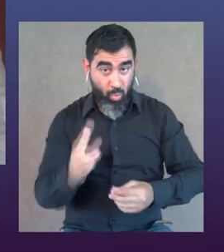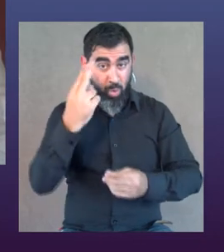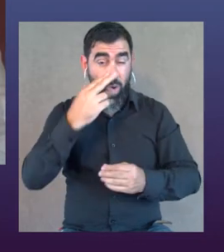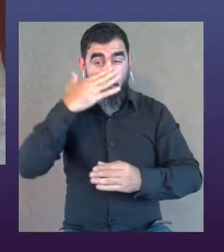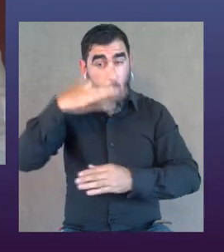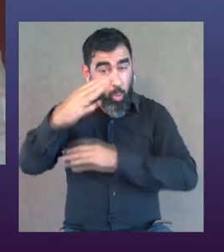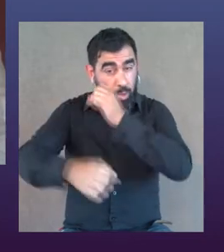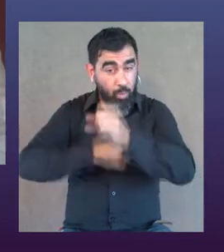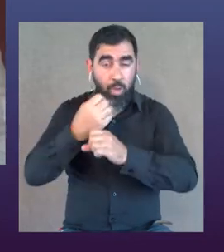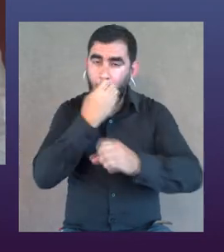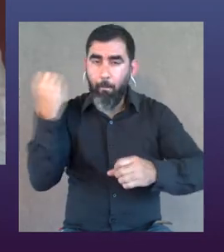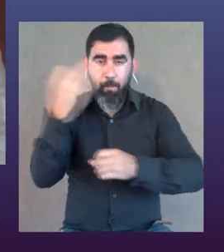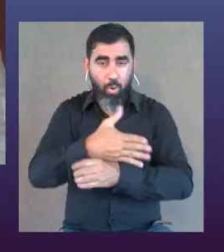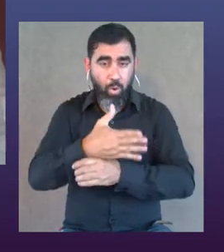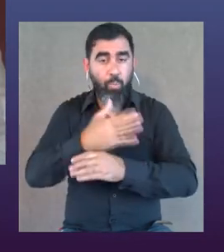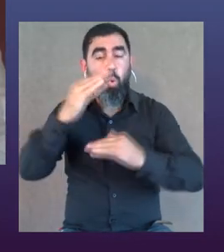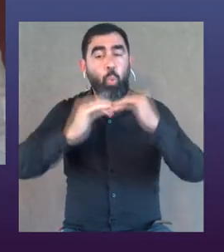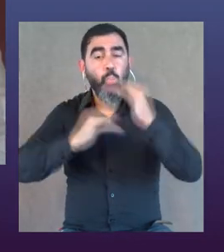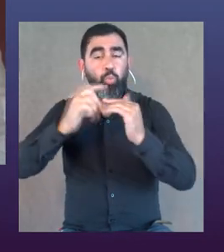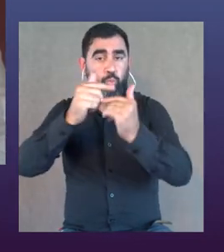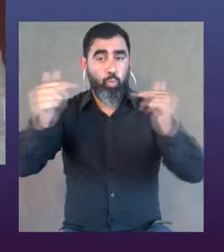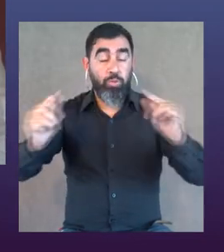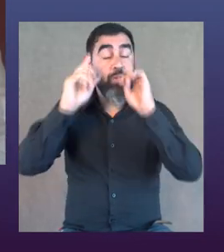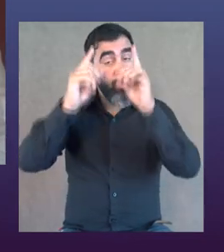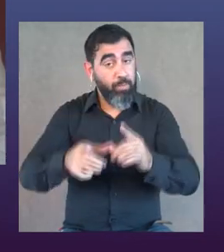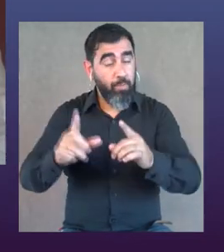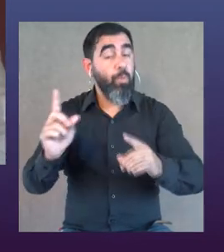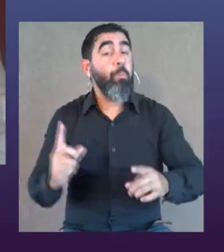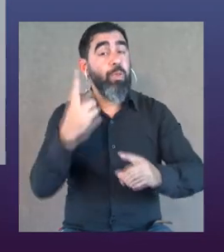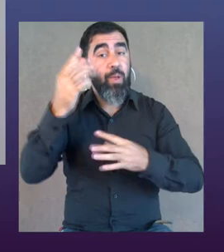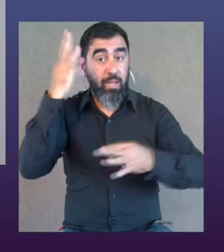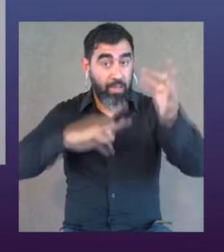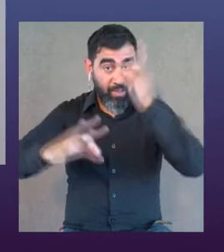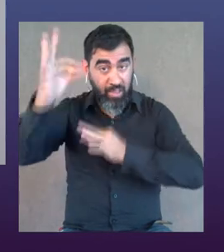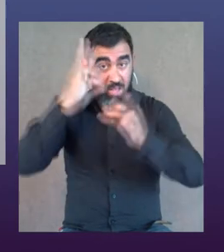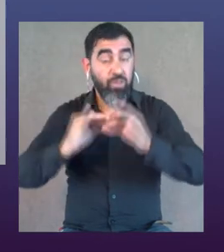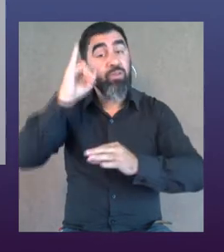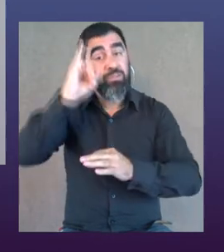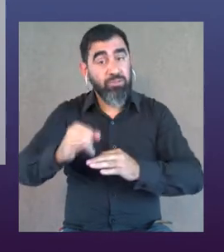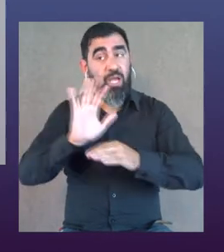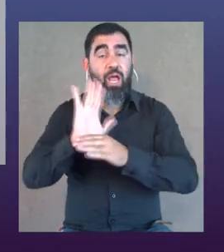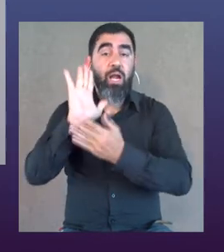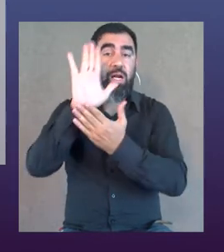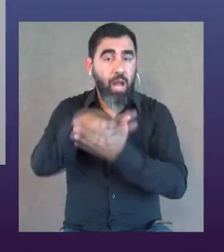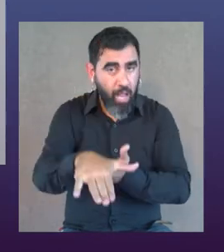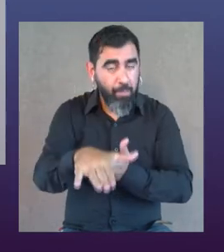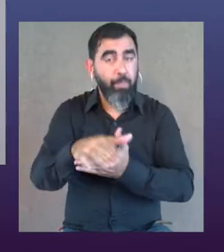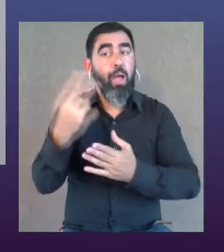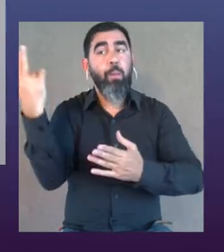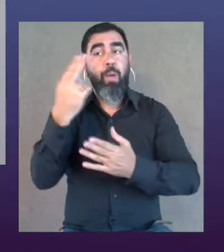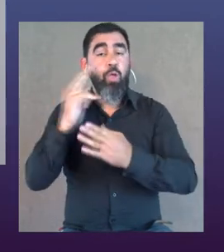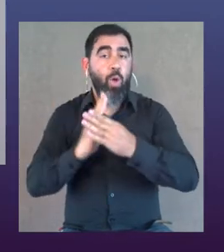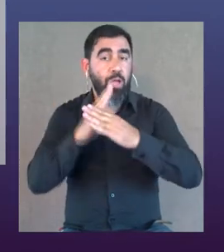También acá en Uruguay en los últimos años hemos mejorado mucho en infraestructura. Así que los principales teatros sí que tienen